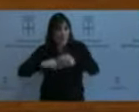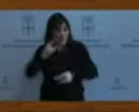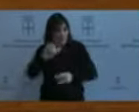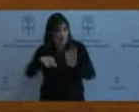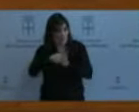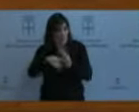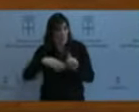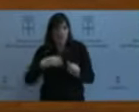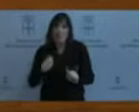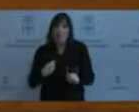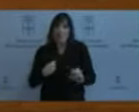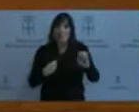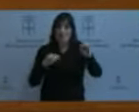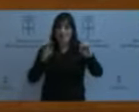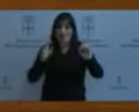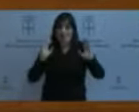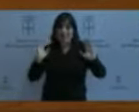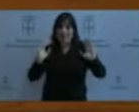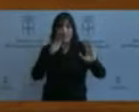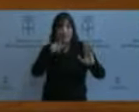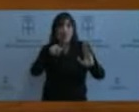en el fondo es una partida económica.